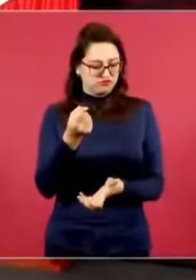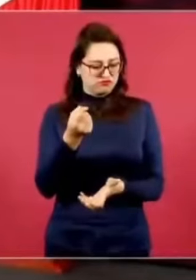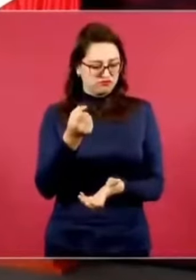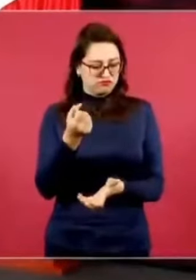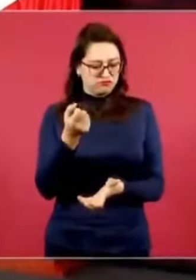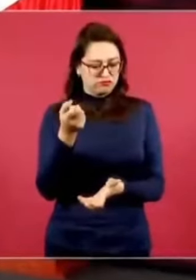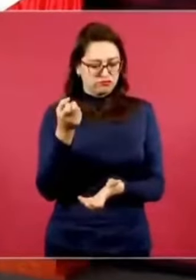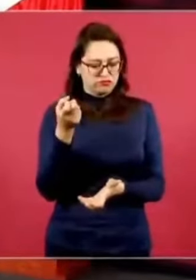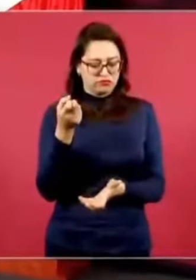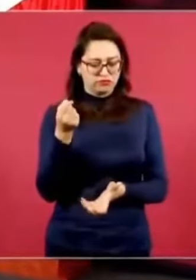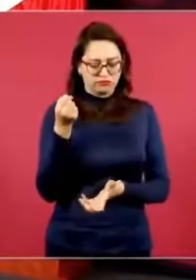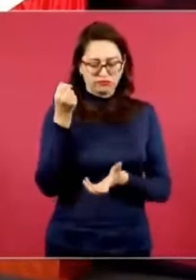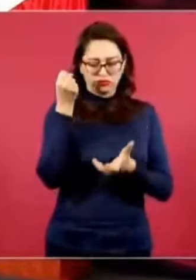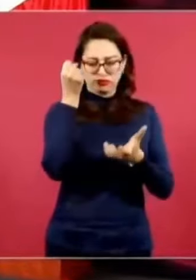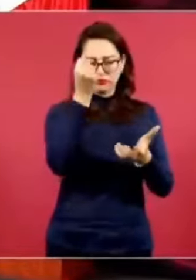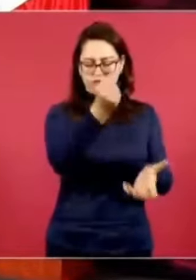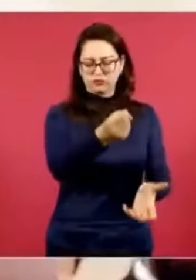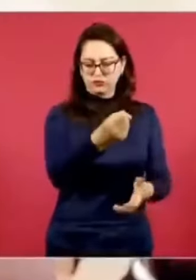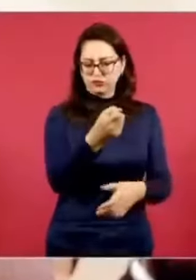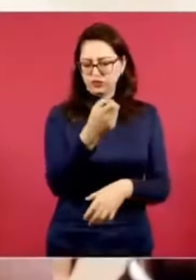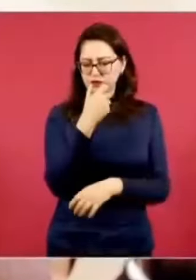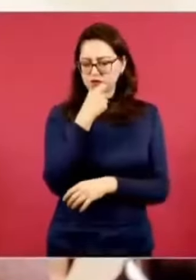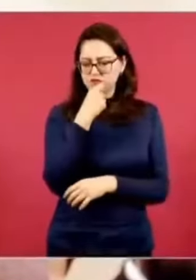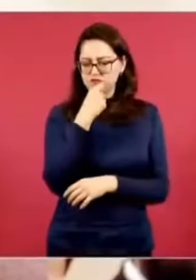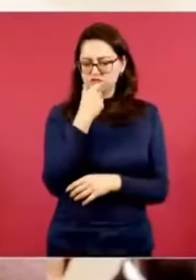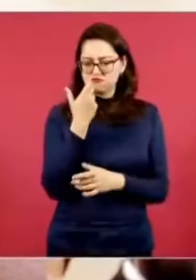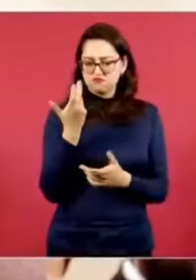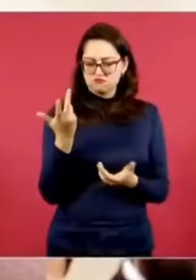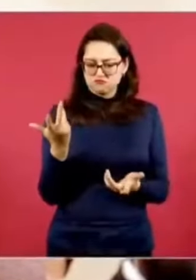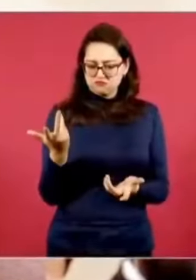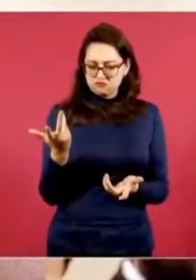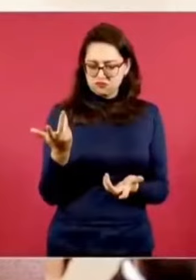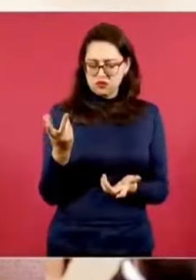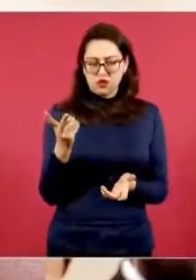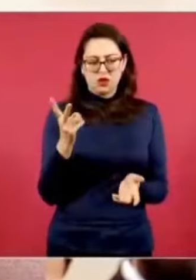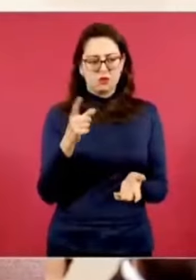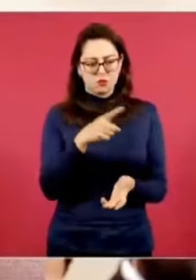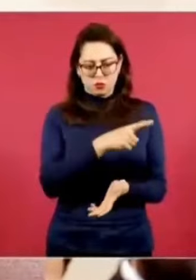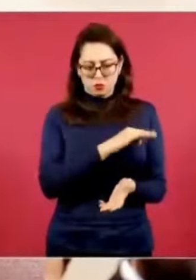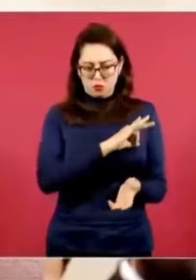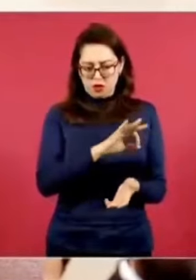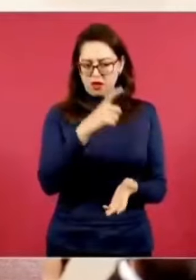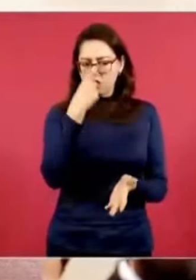reces,